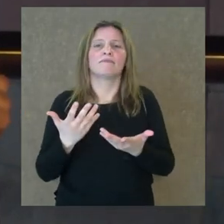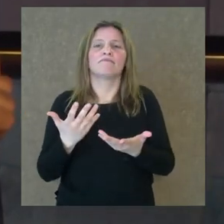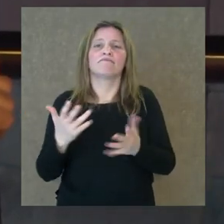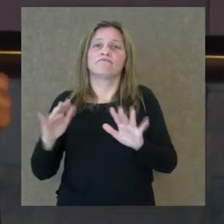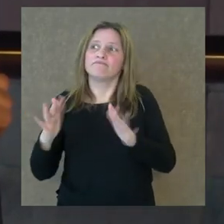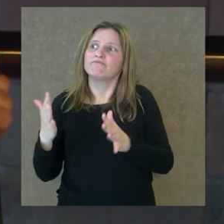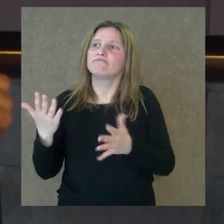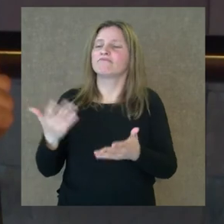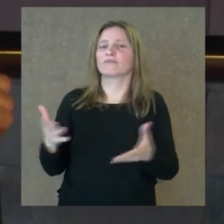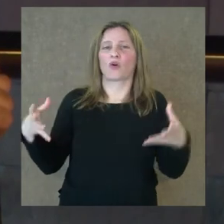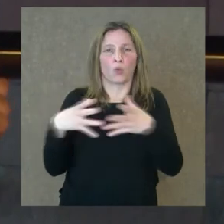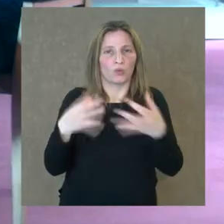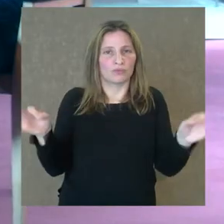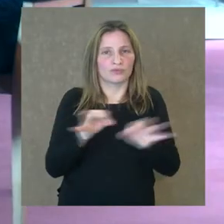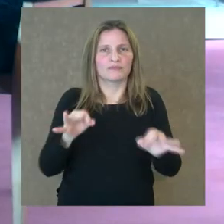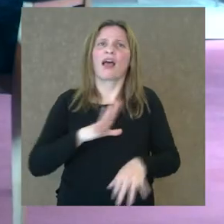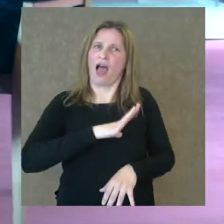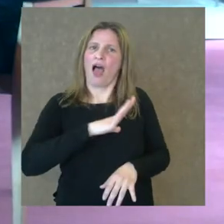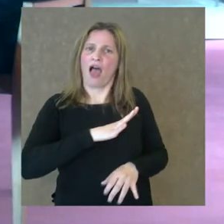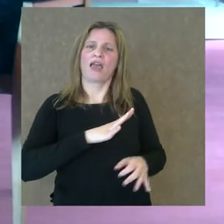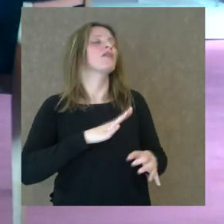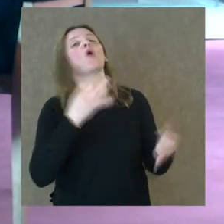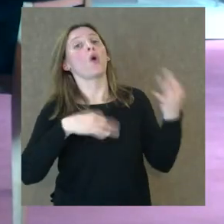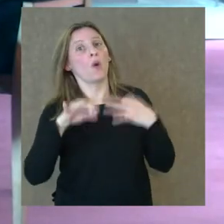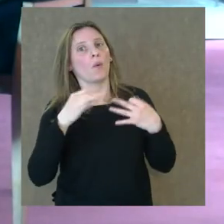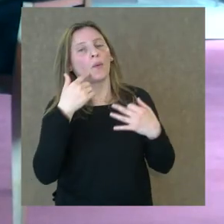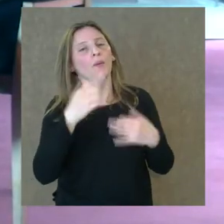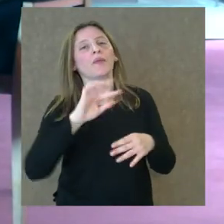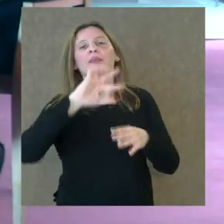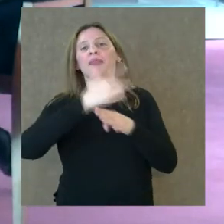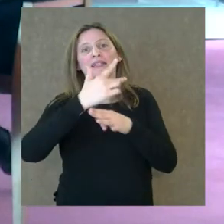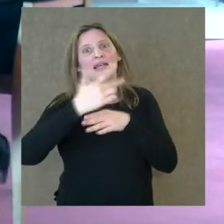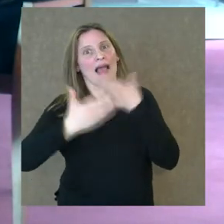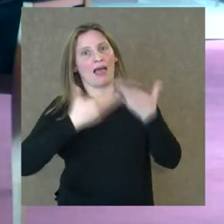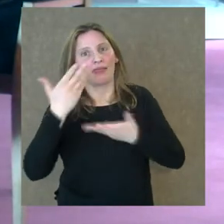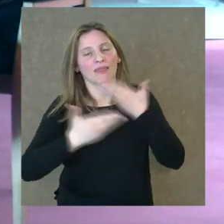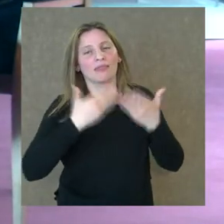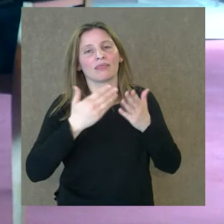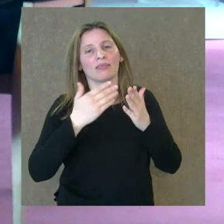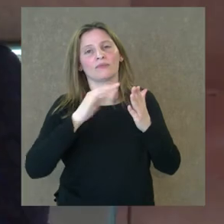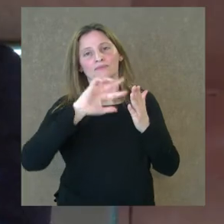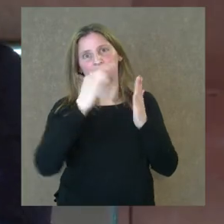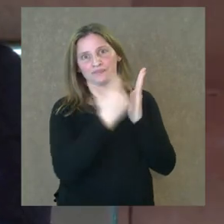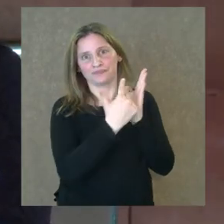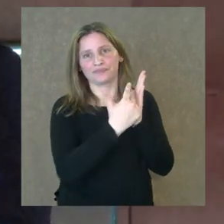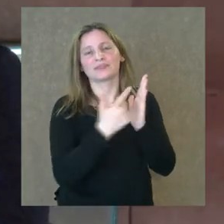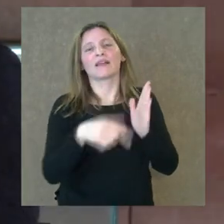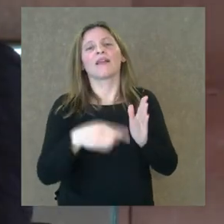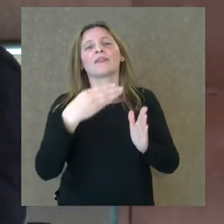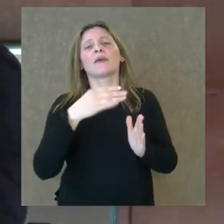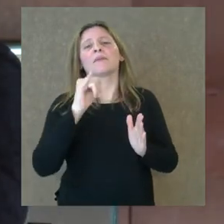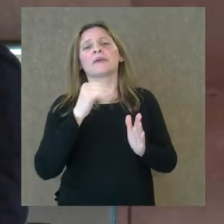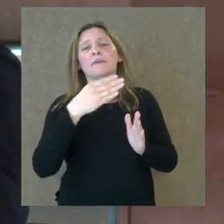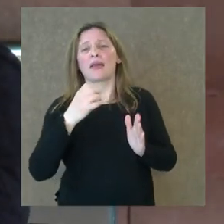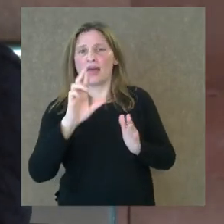interpretar con la orquesta? Bueno, mirá, hay una obra que es muy interesante, que es la tercera obra, digamos, que es de este compositor Bieber,